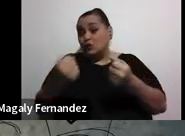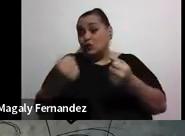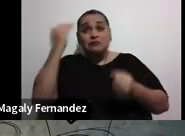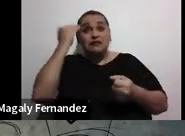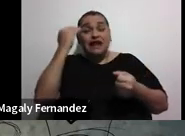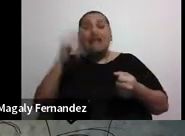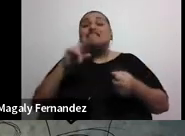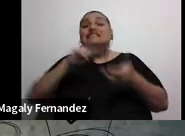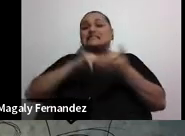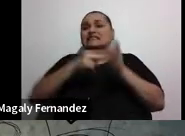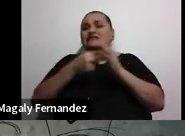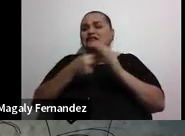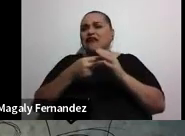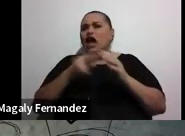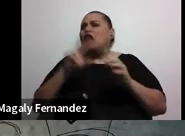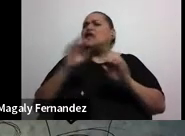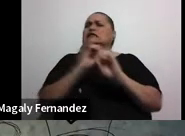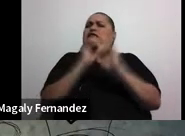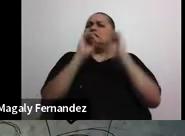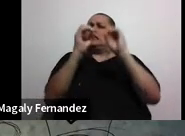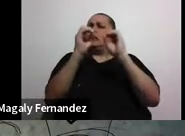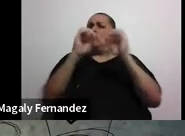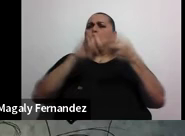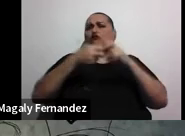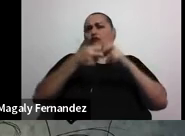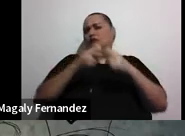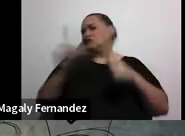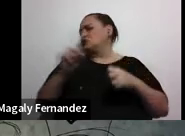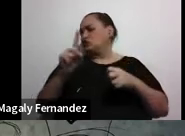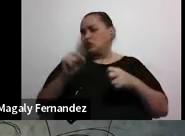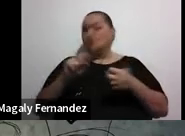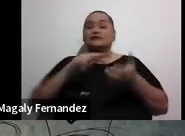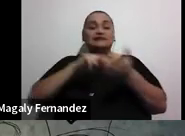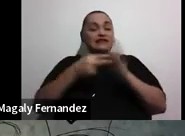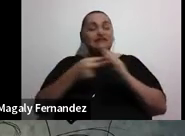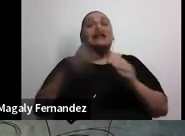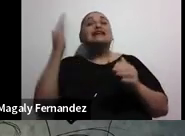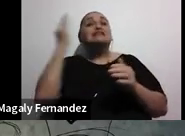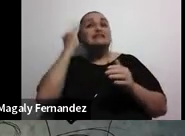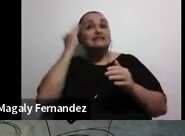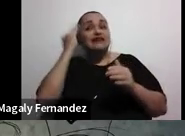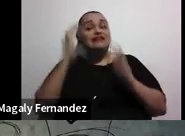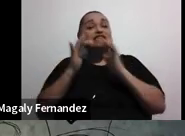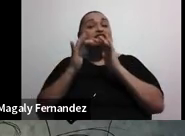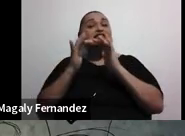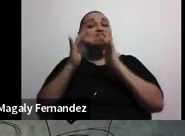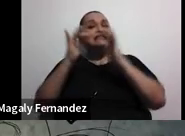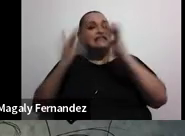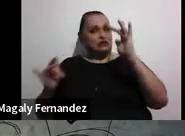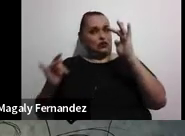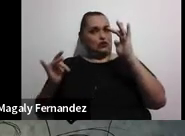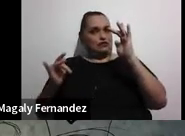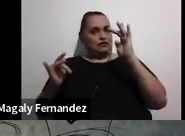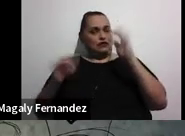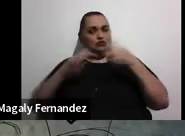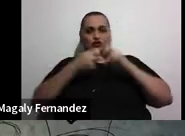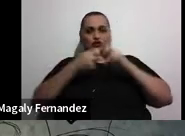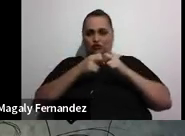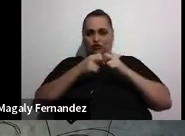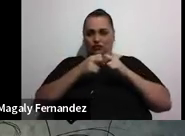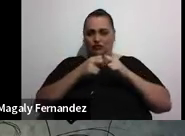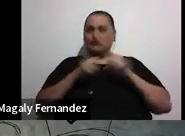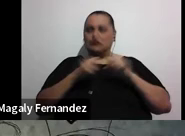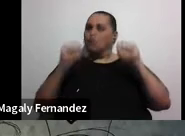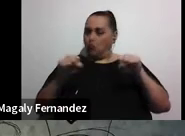situaciones difíciles en la vida. Significa saber desconectarnos de ellas. Significa saber regularlas, ponerles un